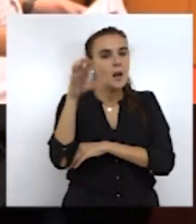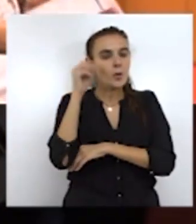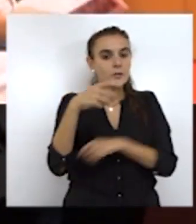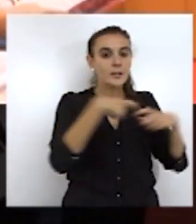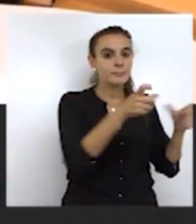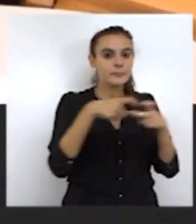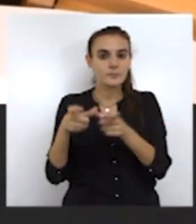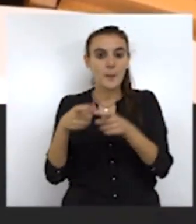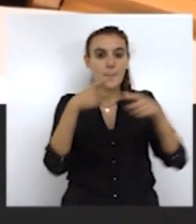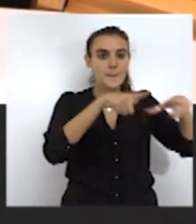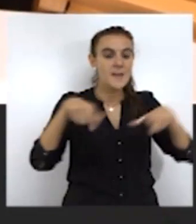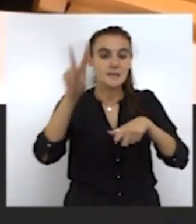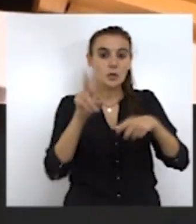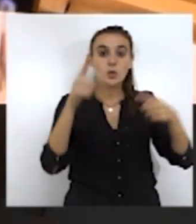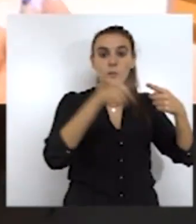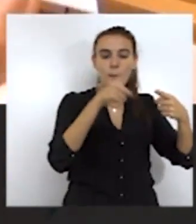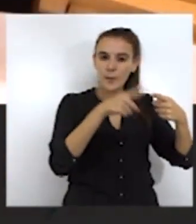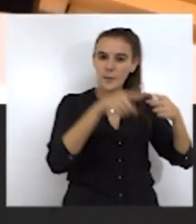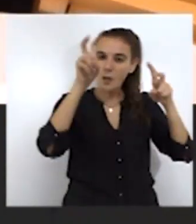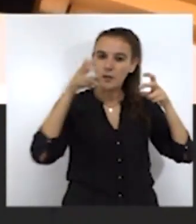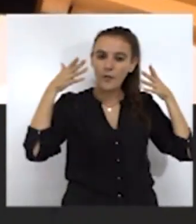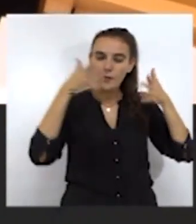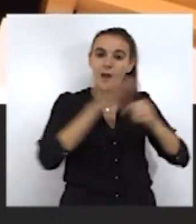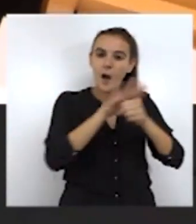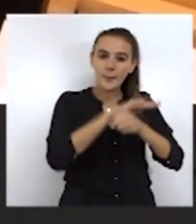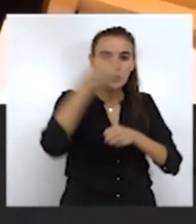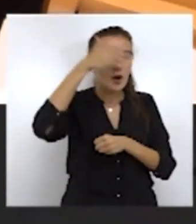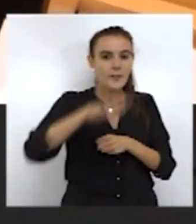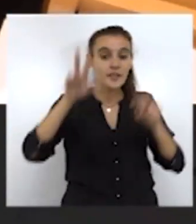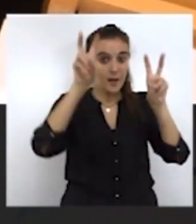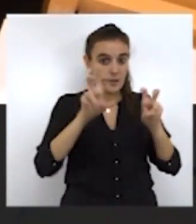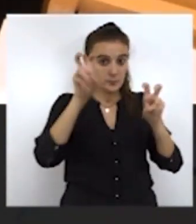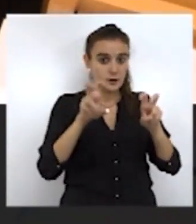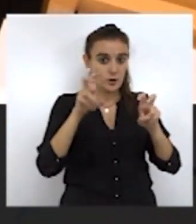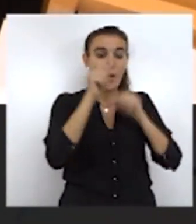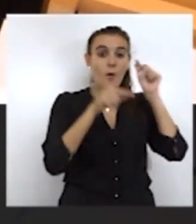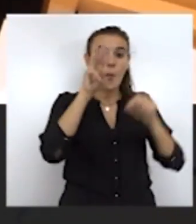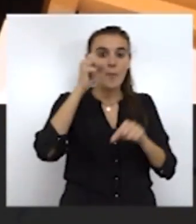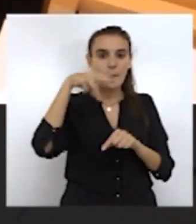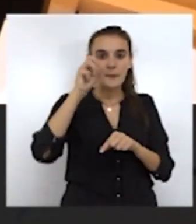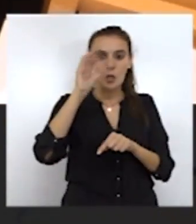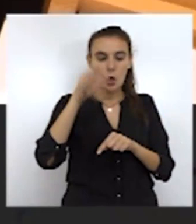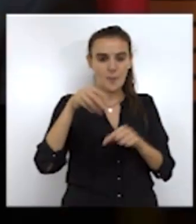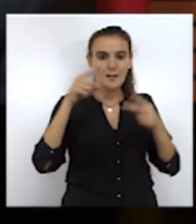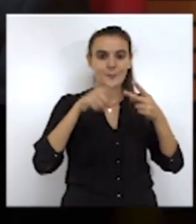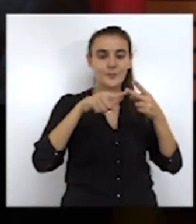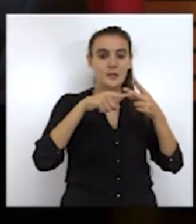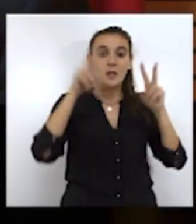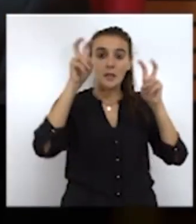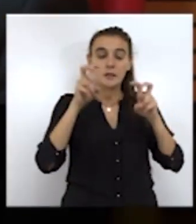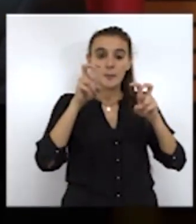estado divididas en dos mesas Por una parte una dedicada al ámbito infantil con temas como el virus del papiloma humano la inmunización